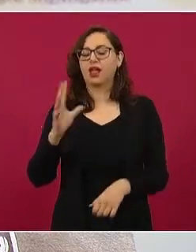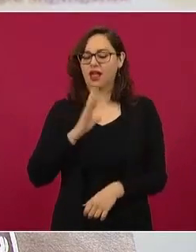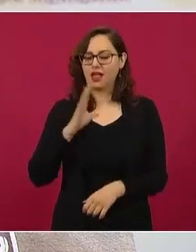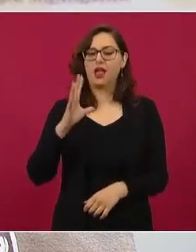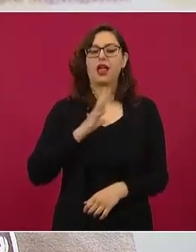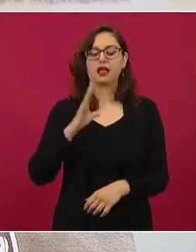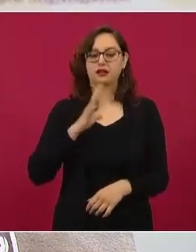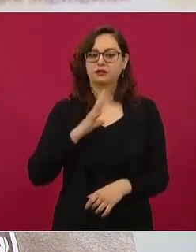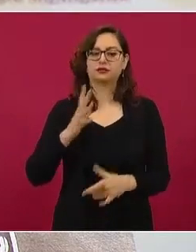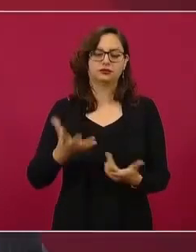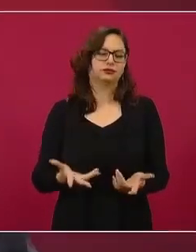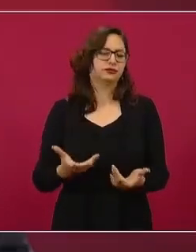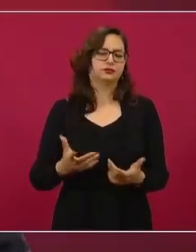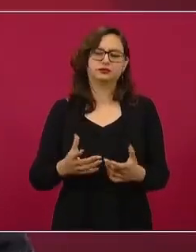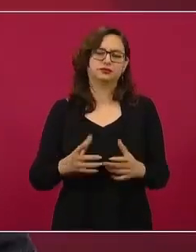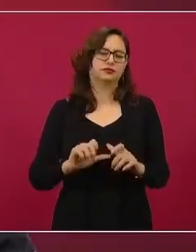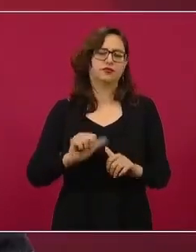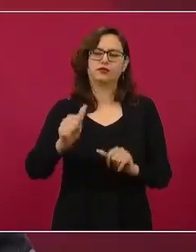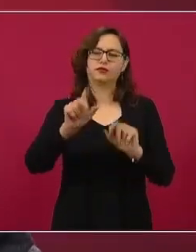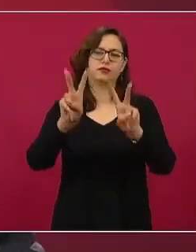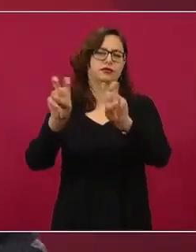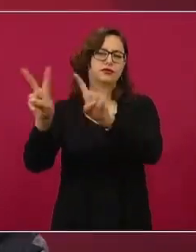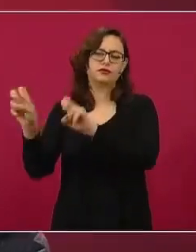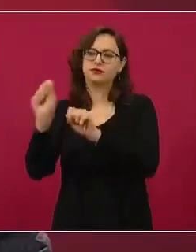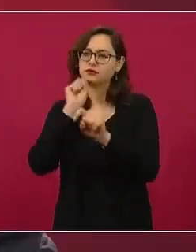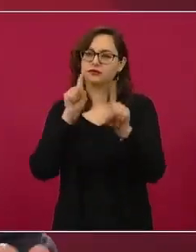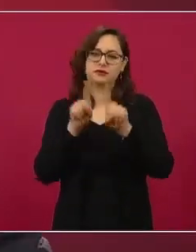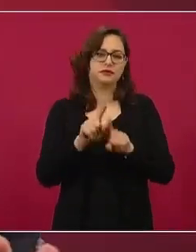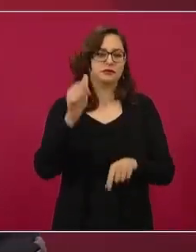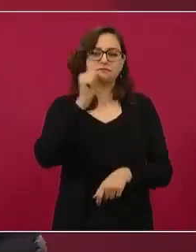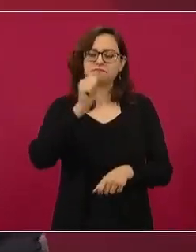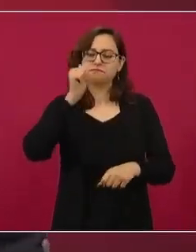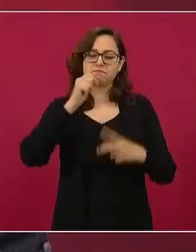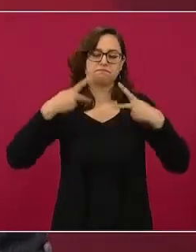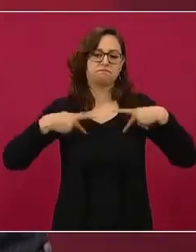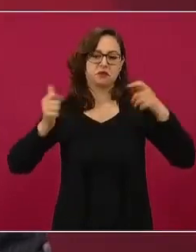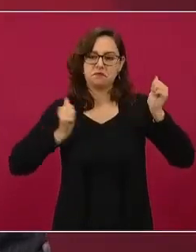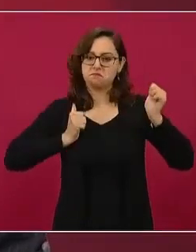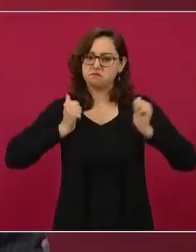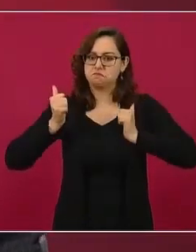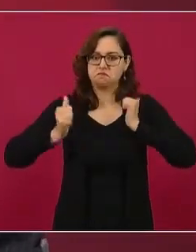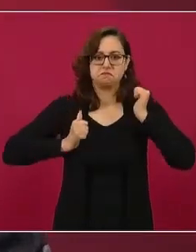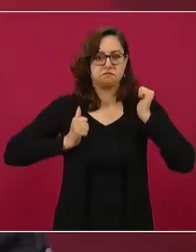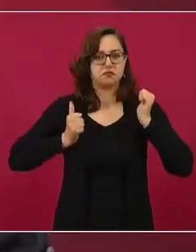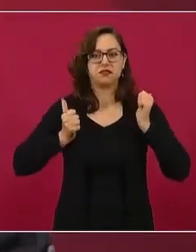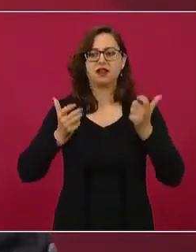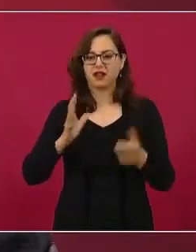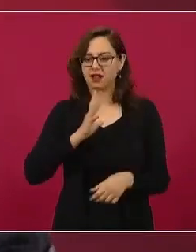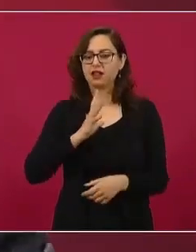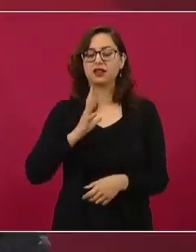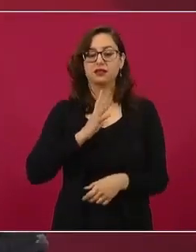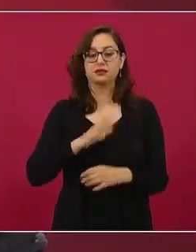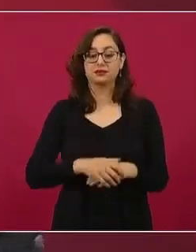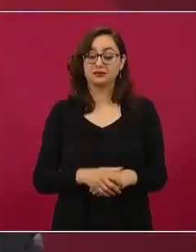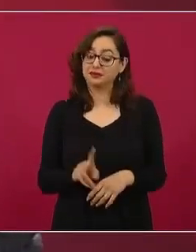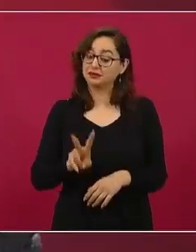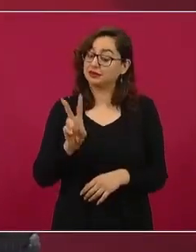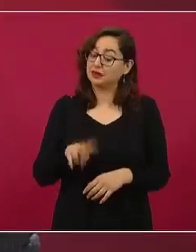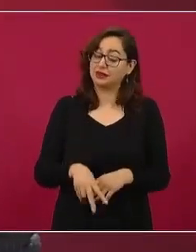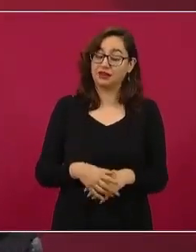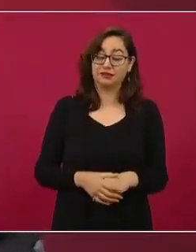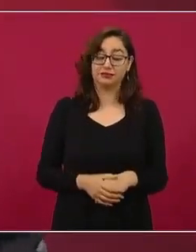no solamente en las epidemias, también en otras condiciones. Más allá de que es moralmente bastante